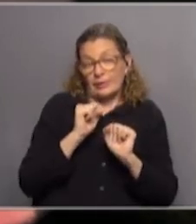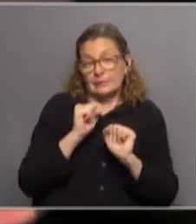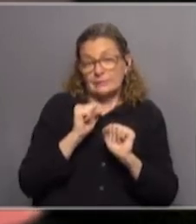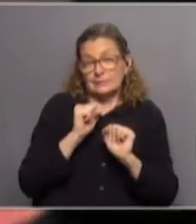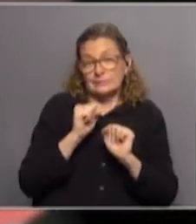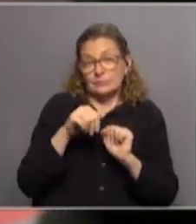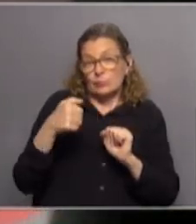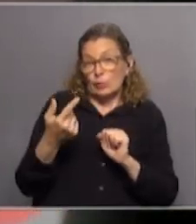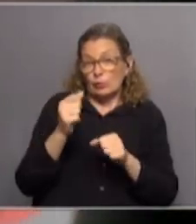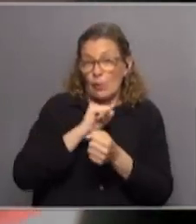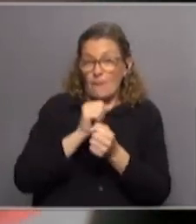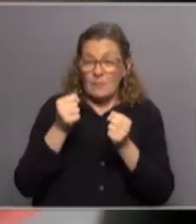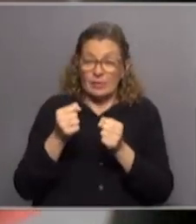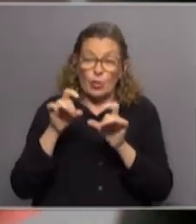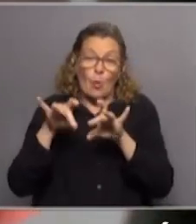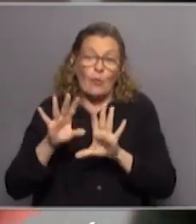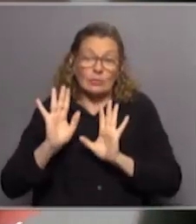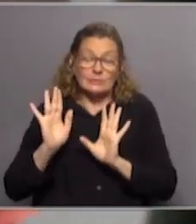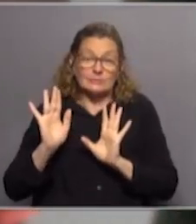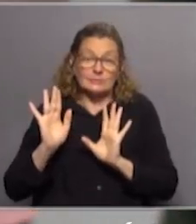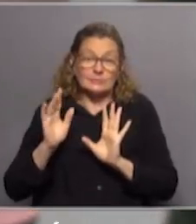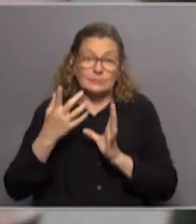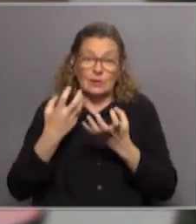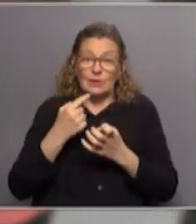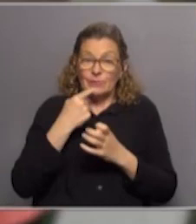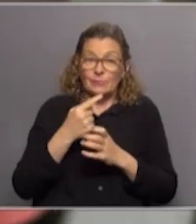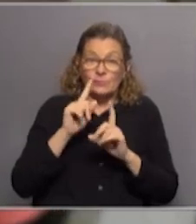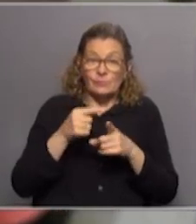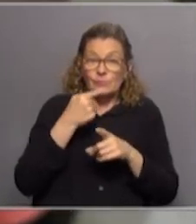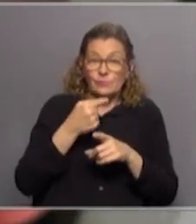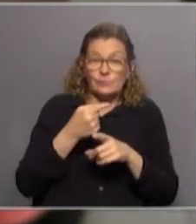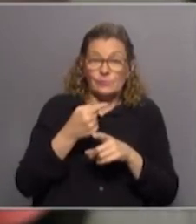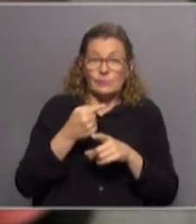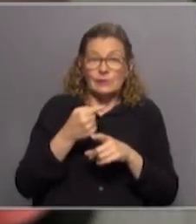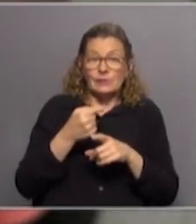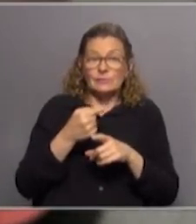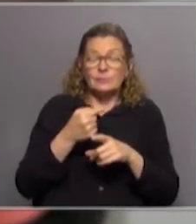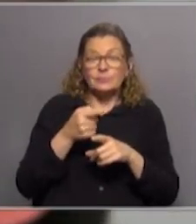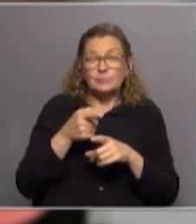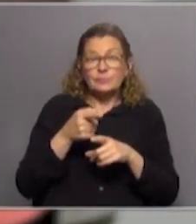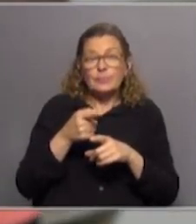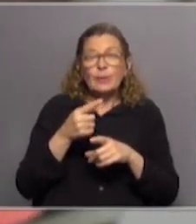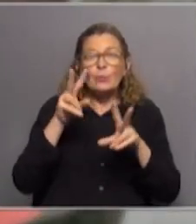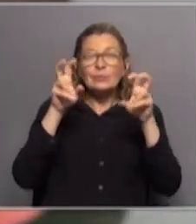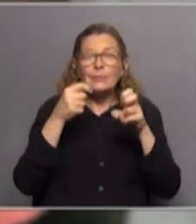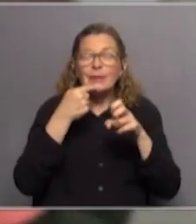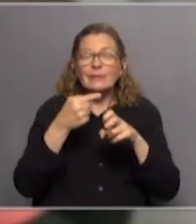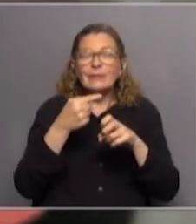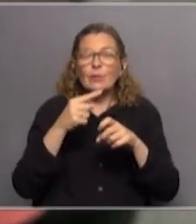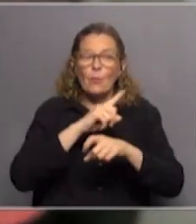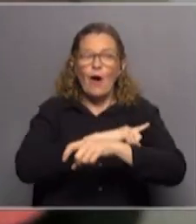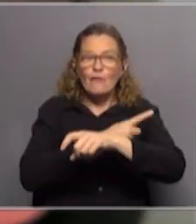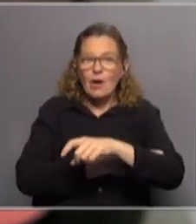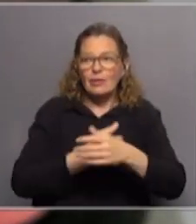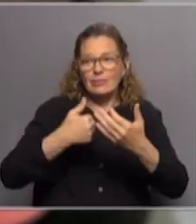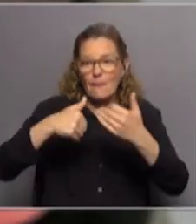que el resto de los presos comunes. Entonces, quiero también destacar, no es un tema de vamos a castigarlos con más fuerza